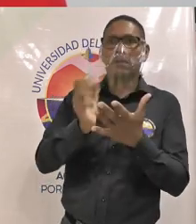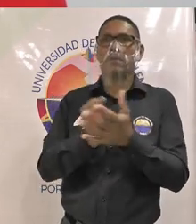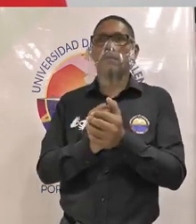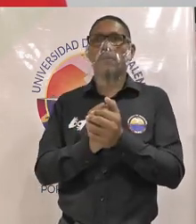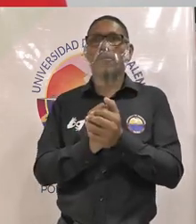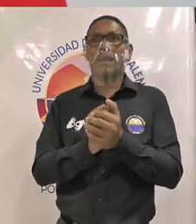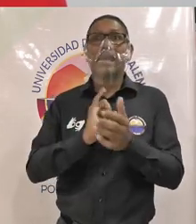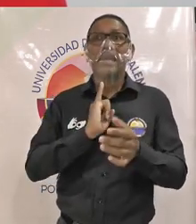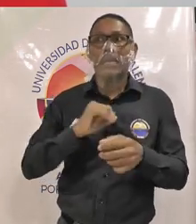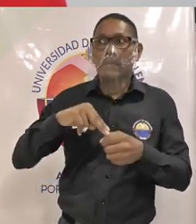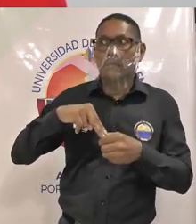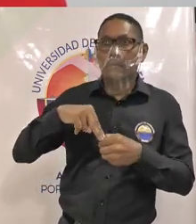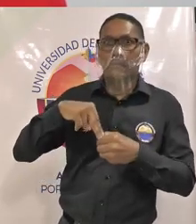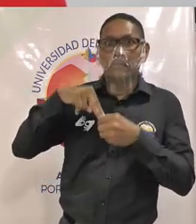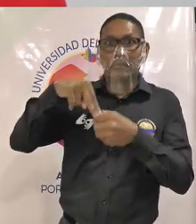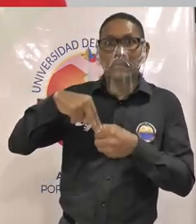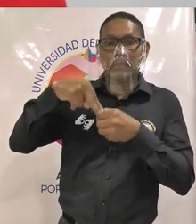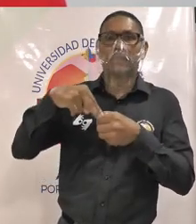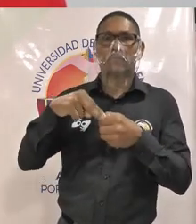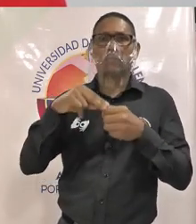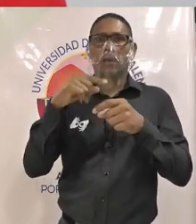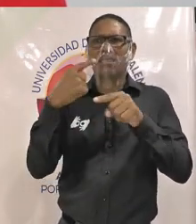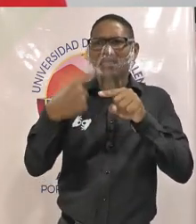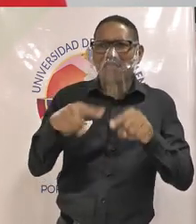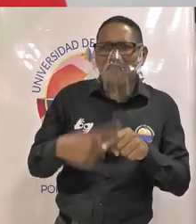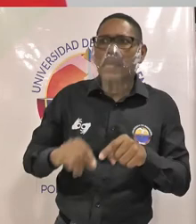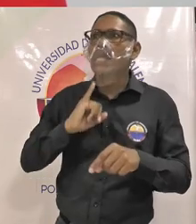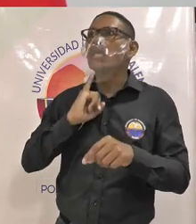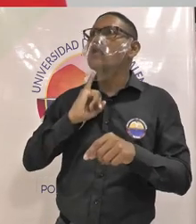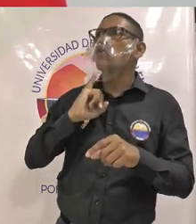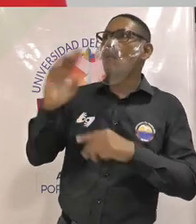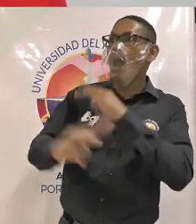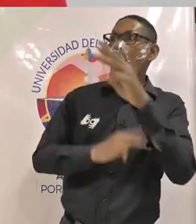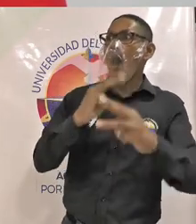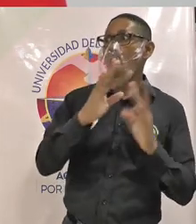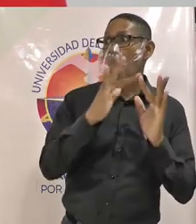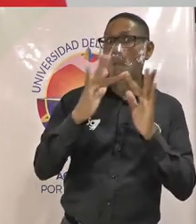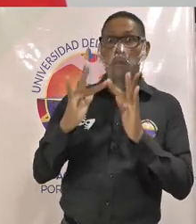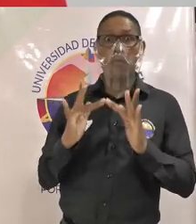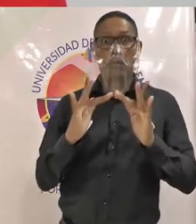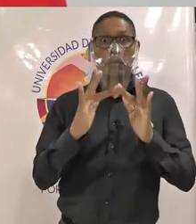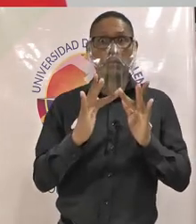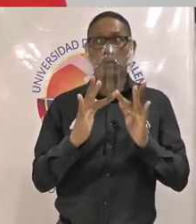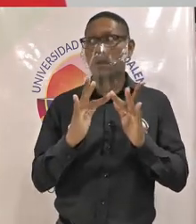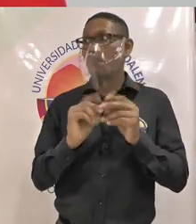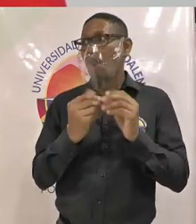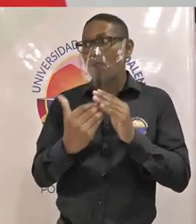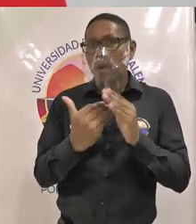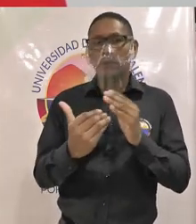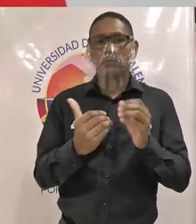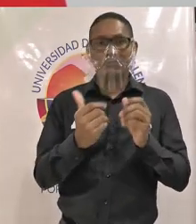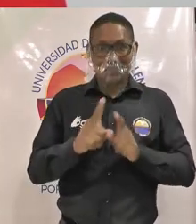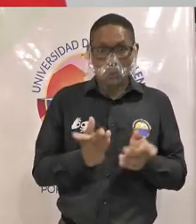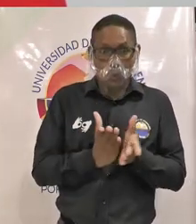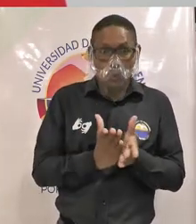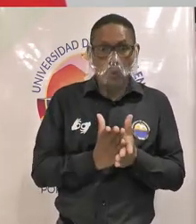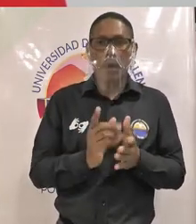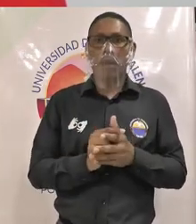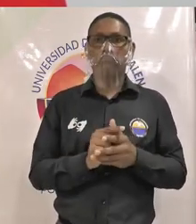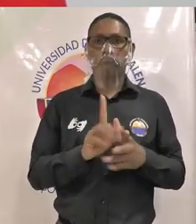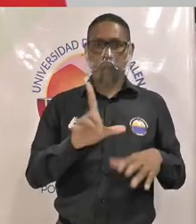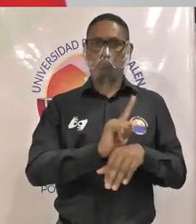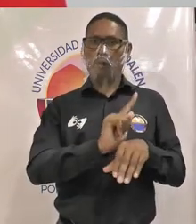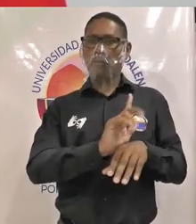indígena y los diferentes idiomas que conectan al mundo así es más fácil que un estudiante de dicho programa de dicha